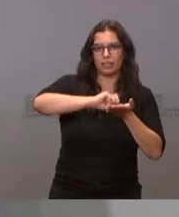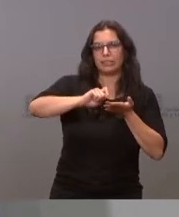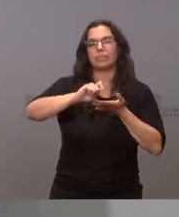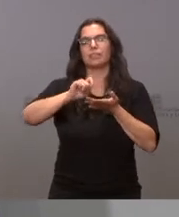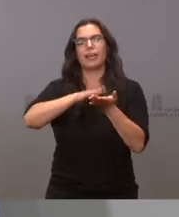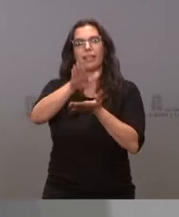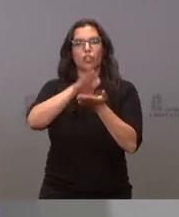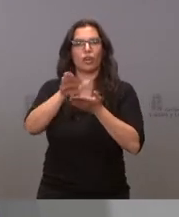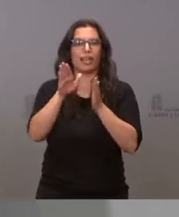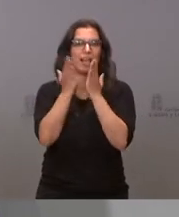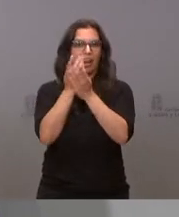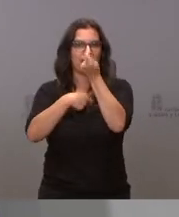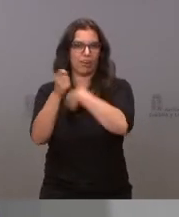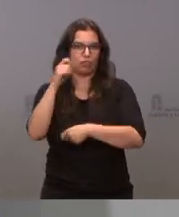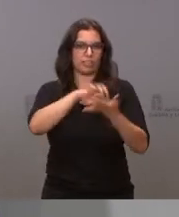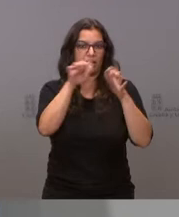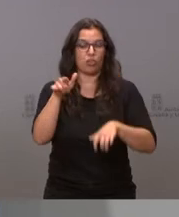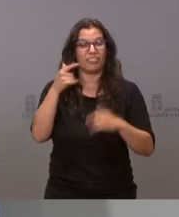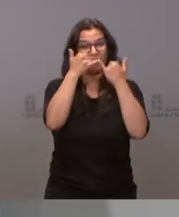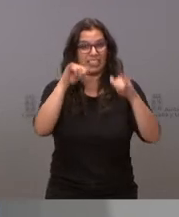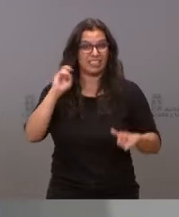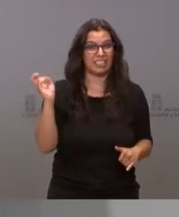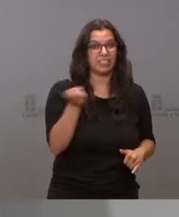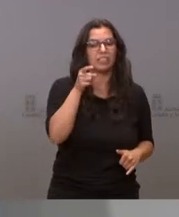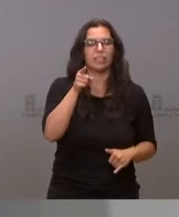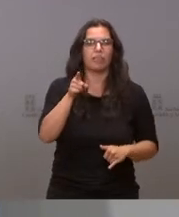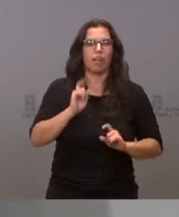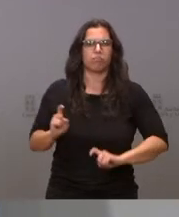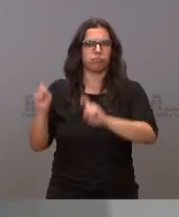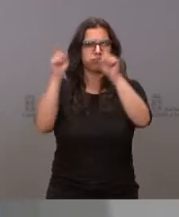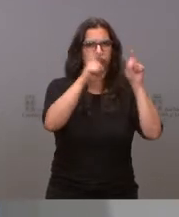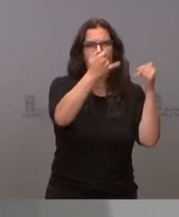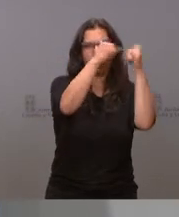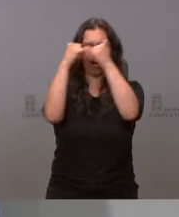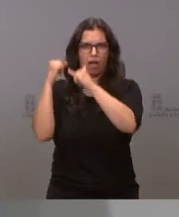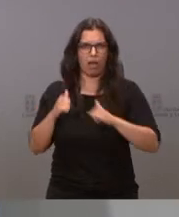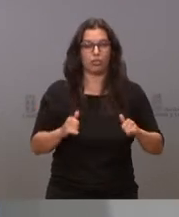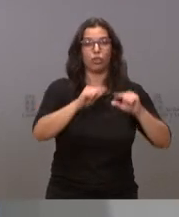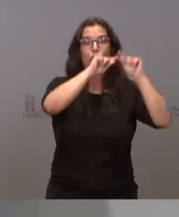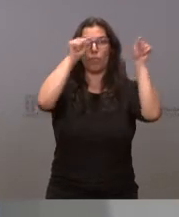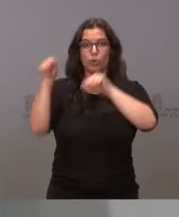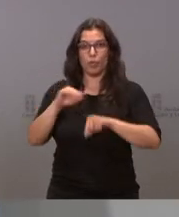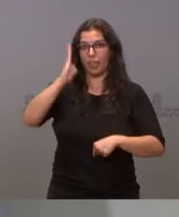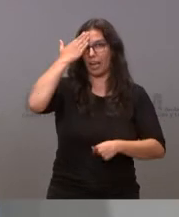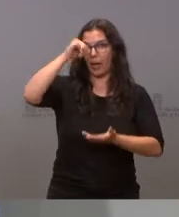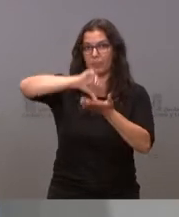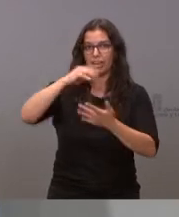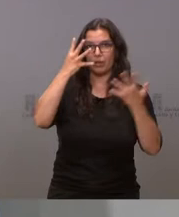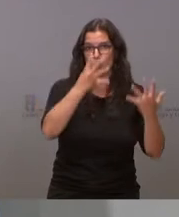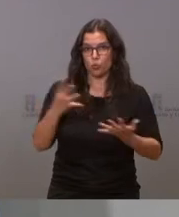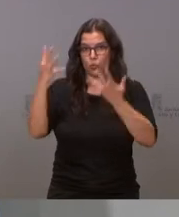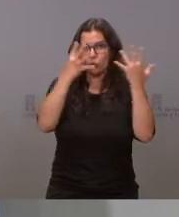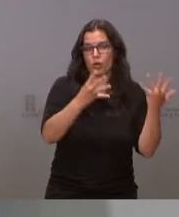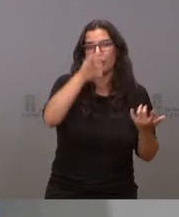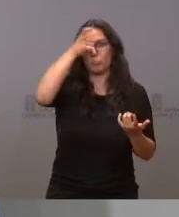de un festival que va a recorrer toda la comunidad con múltiples actos, las nueve capitales de provincia, más de 25